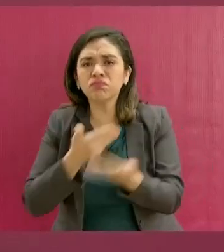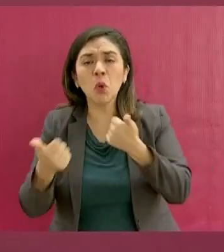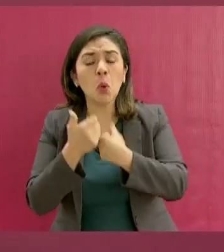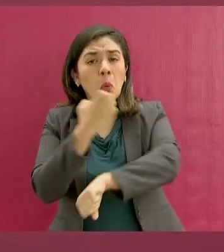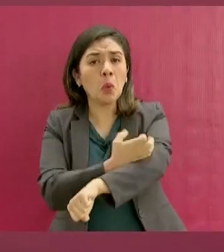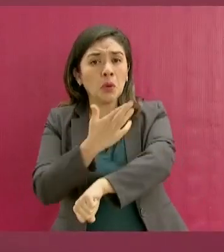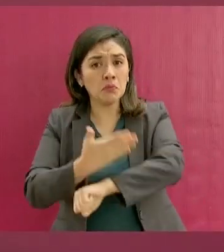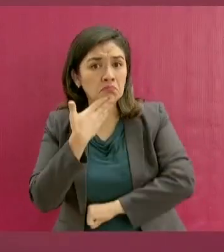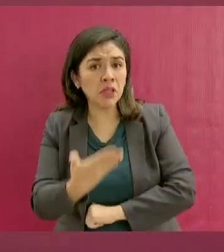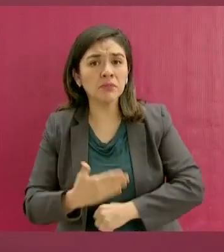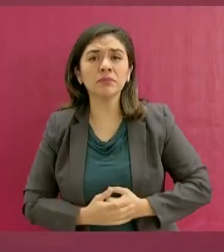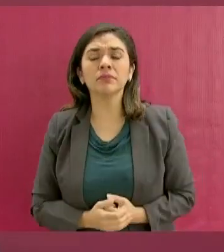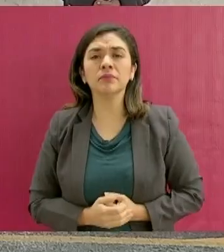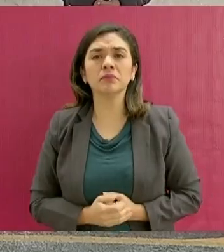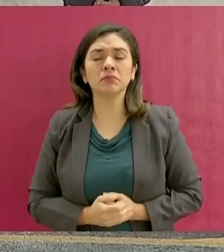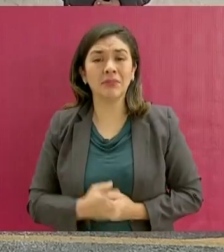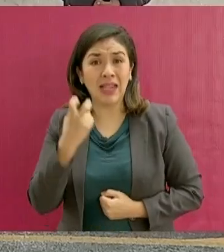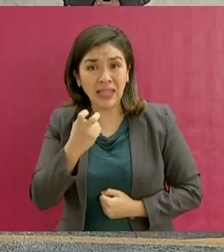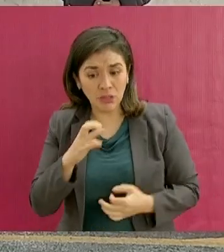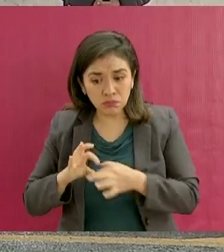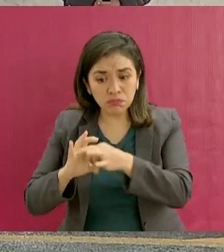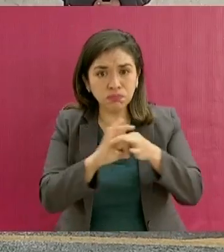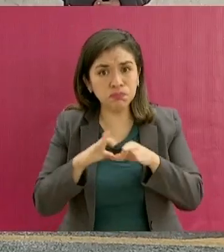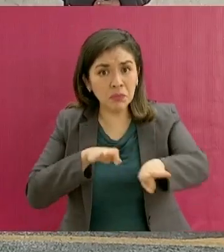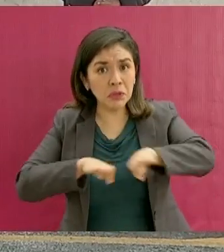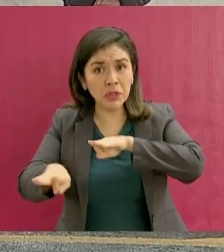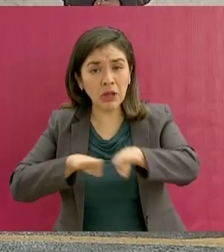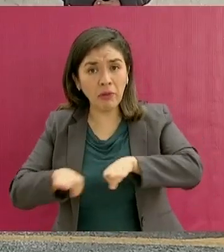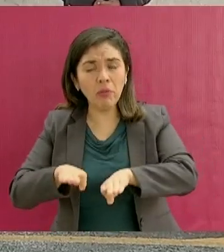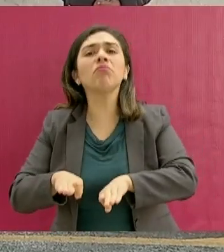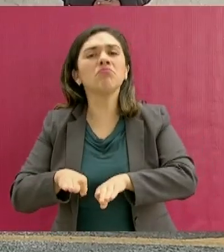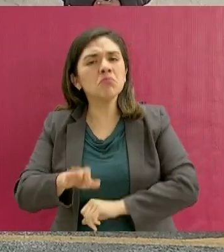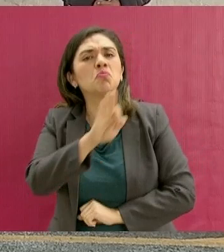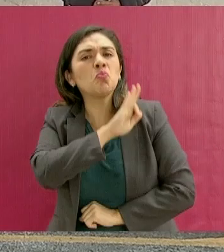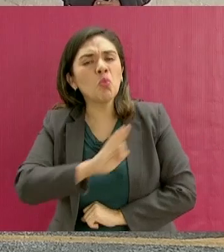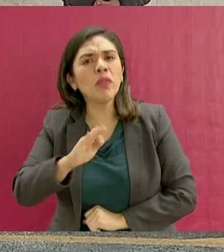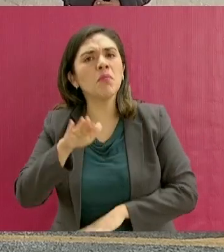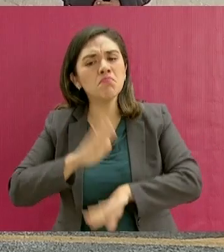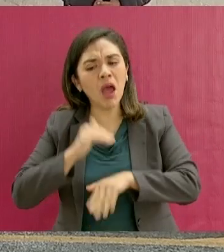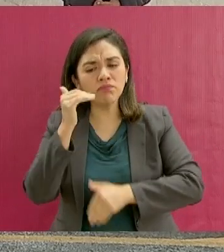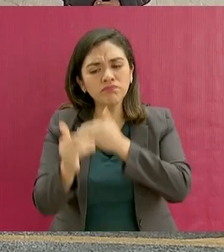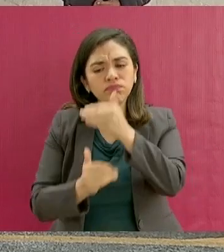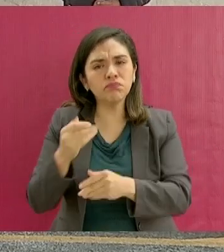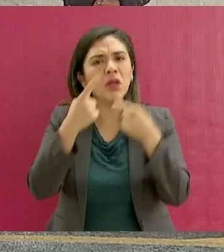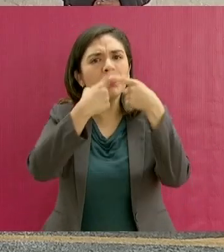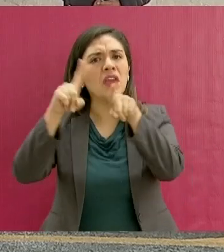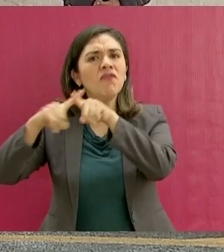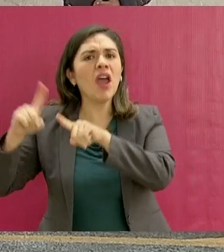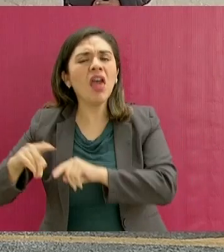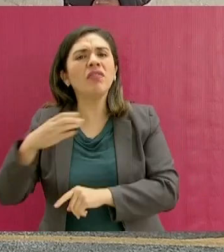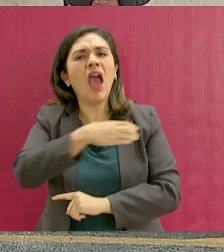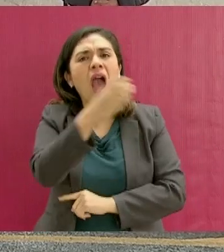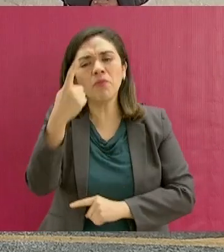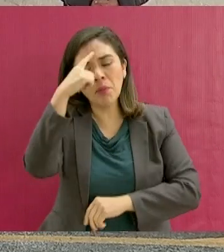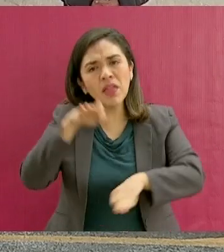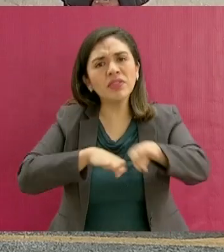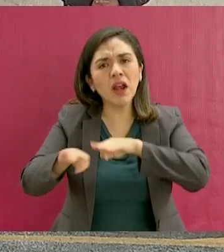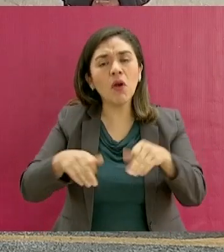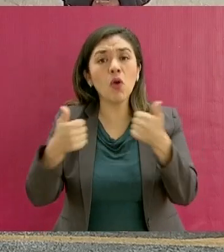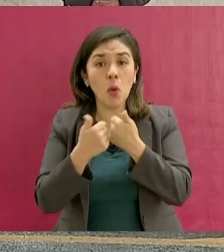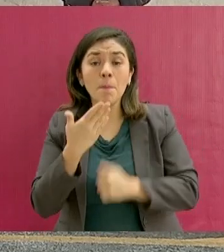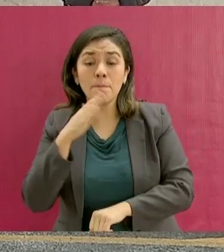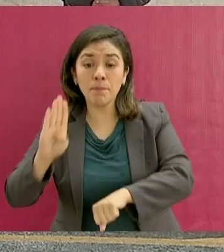Esta coordinación ha permitido que avancemos en diferentes rubros en beneficio de